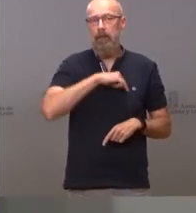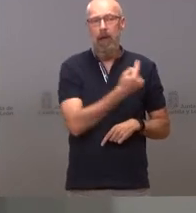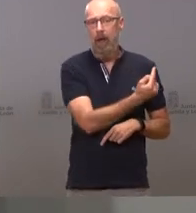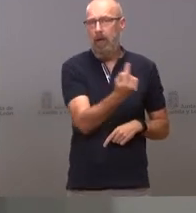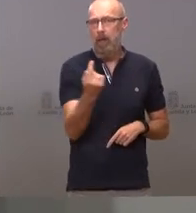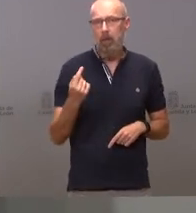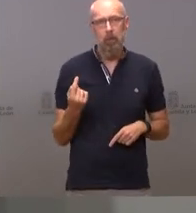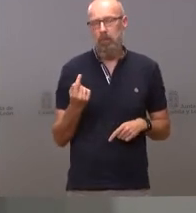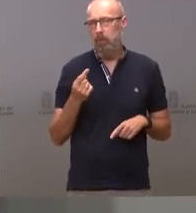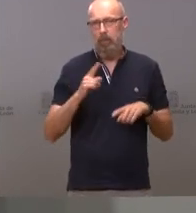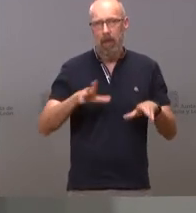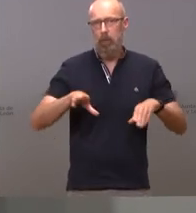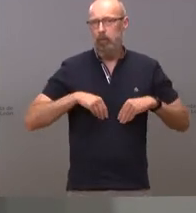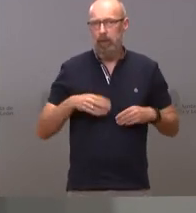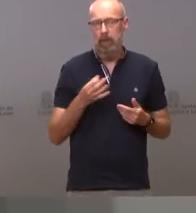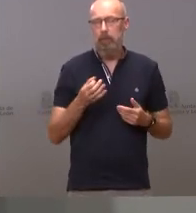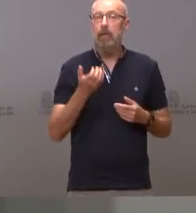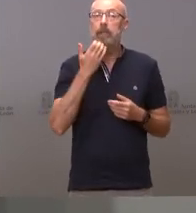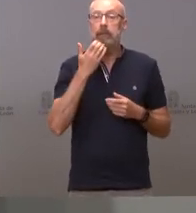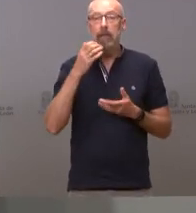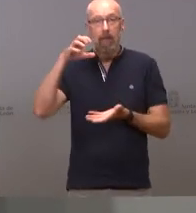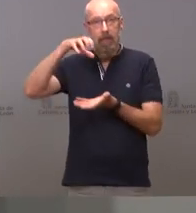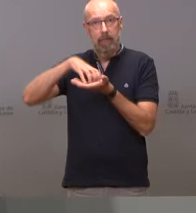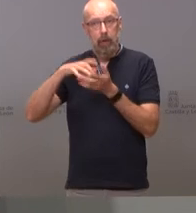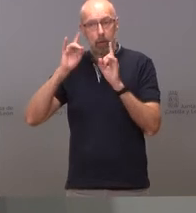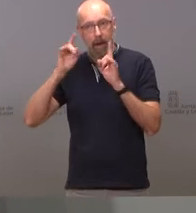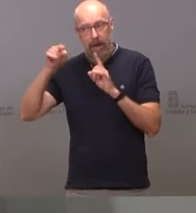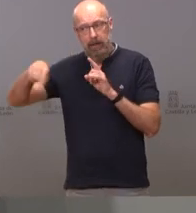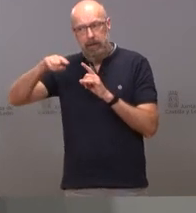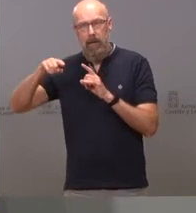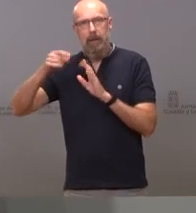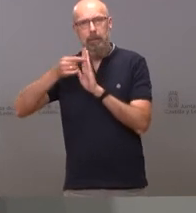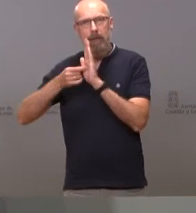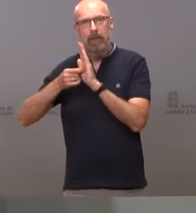el centro de alertas decide tomar otras medidas o no